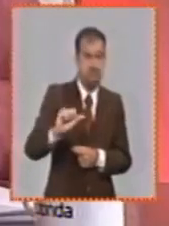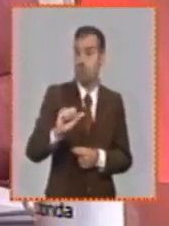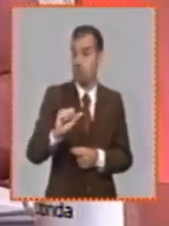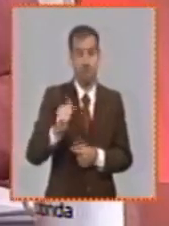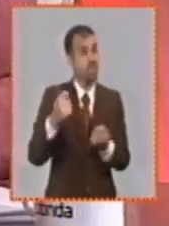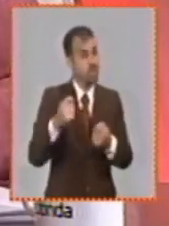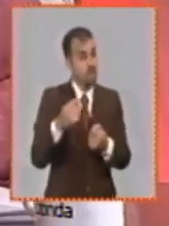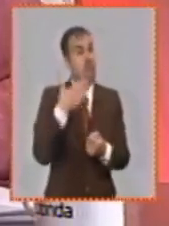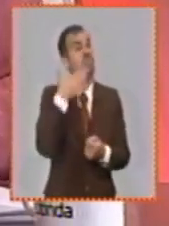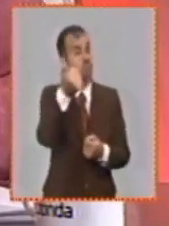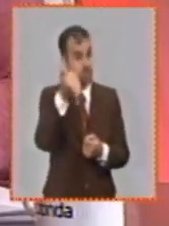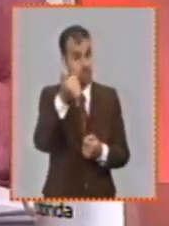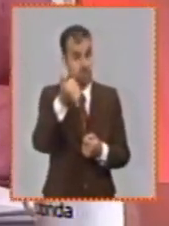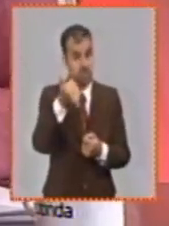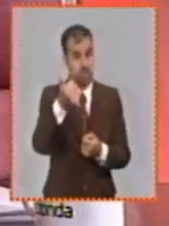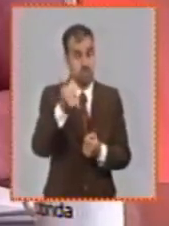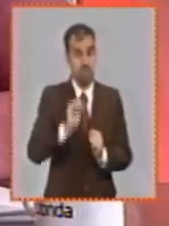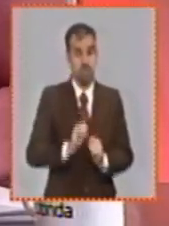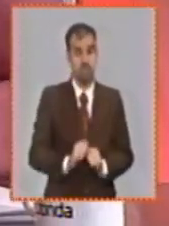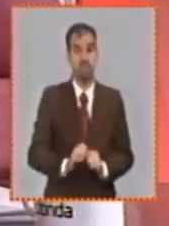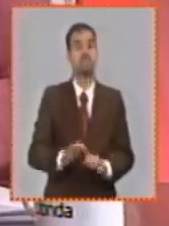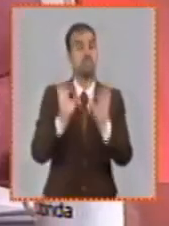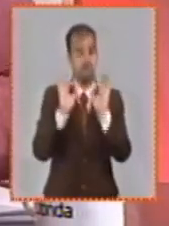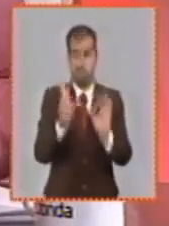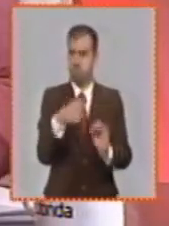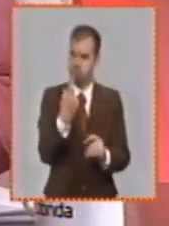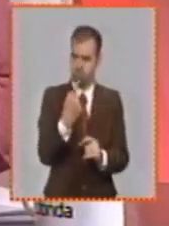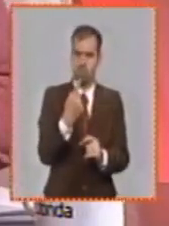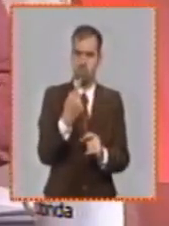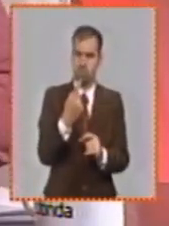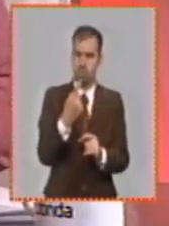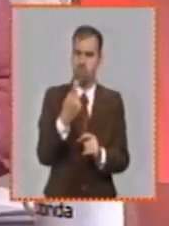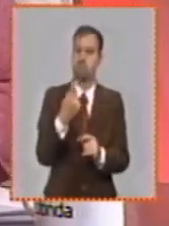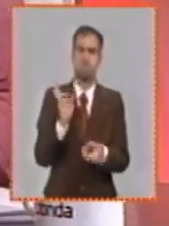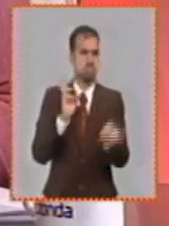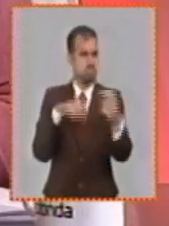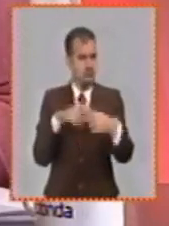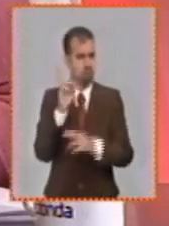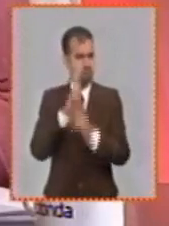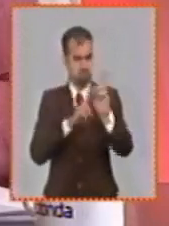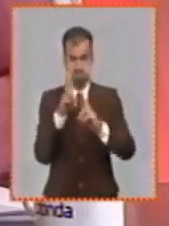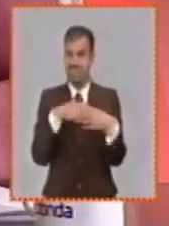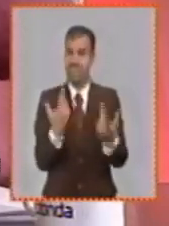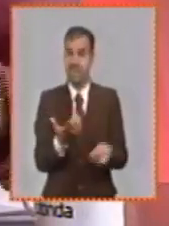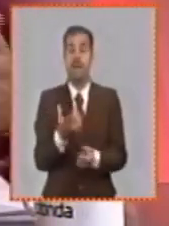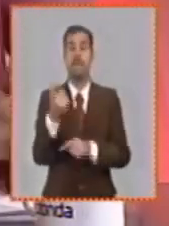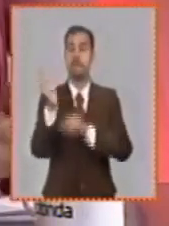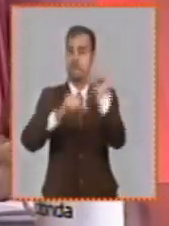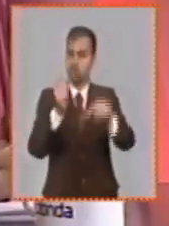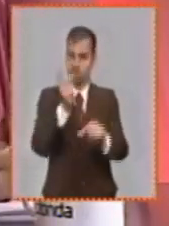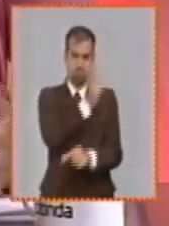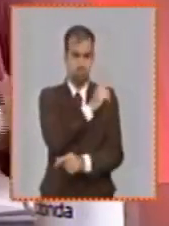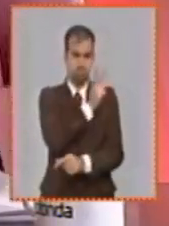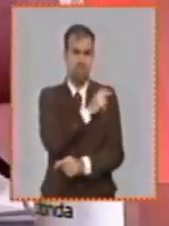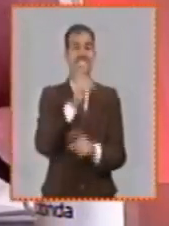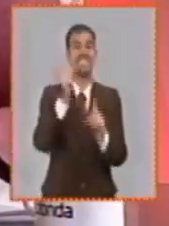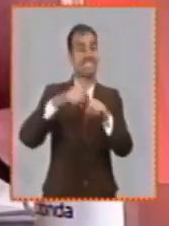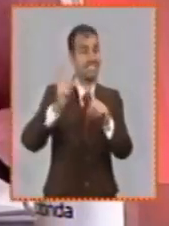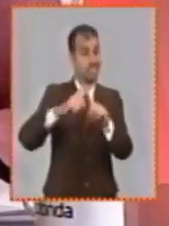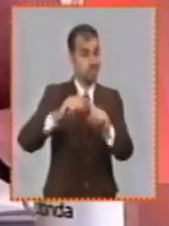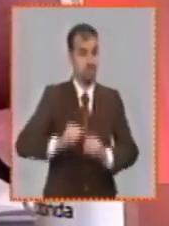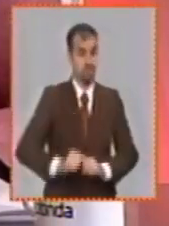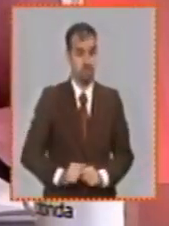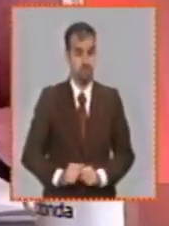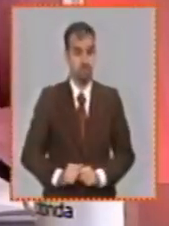acotemos por una protección quiero explicar que esto lo trabajamos también con los compañeros de la CTC es decir que acotemos